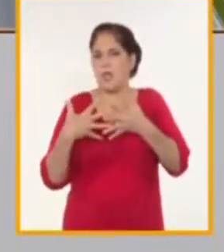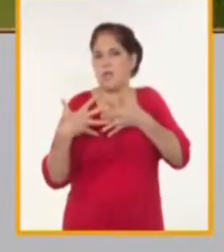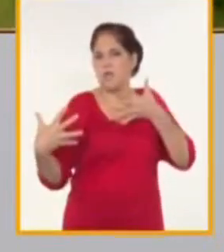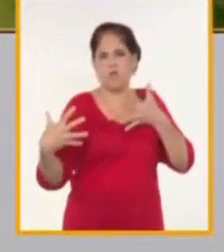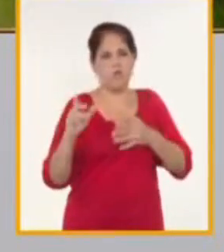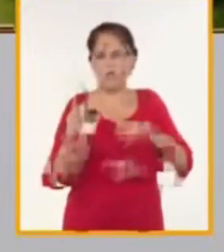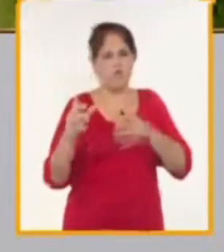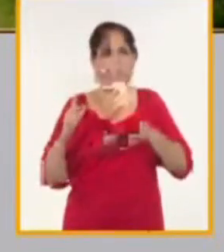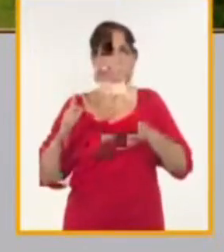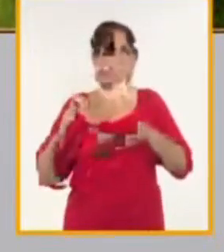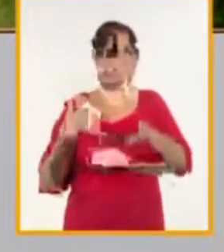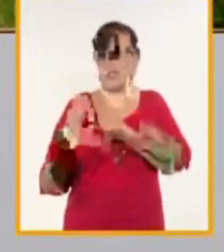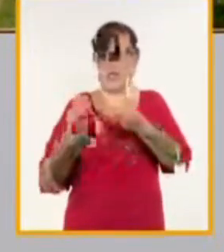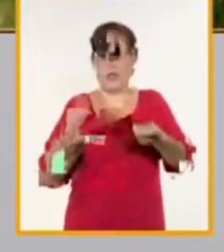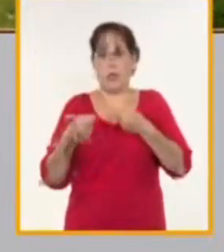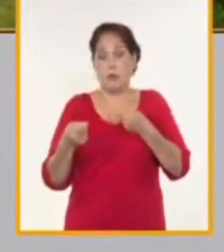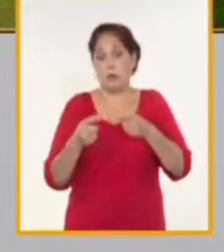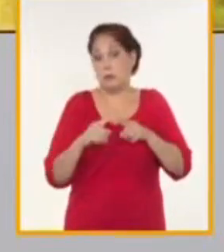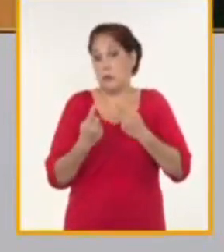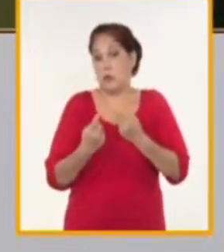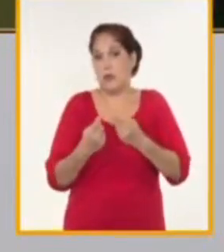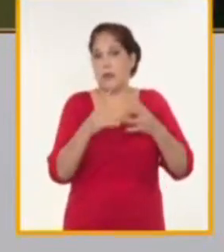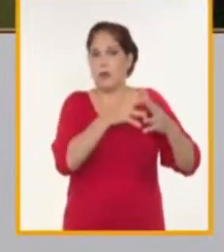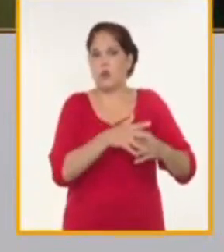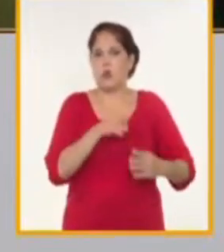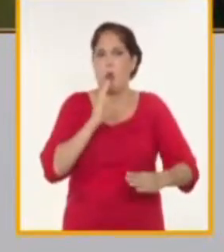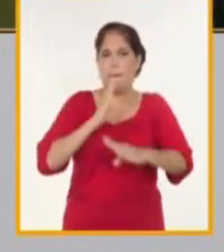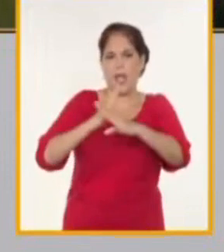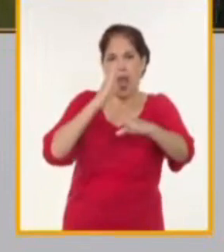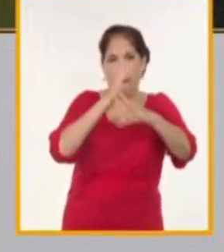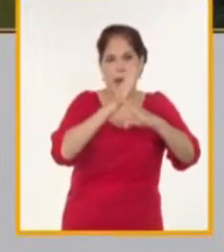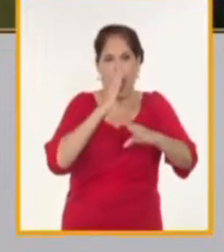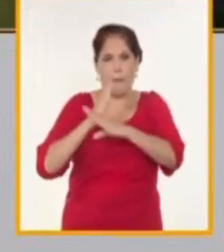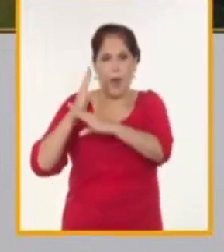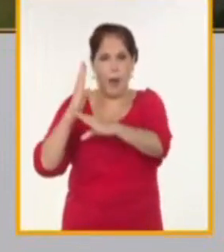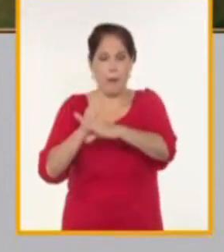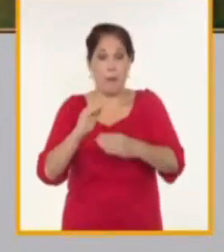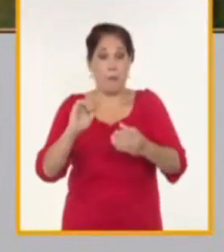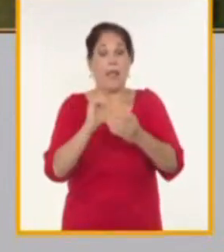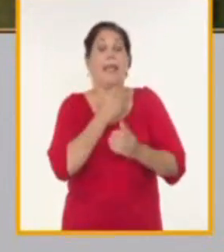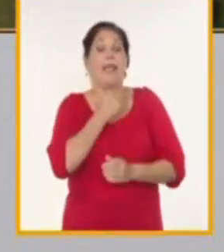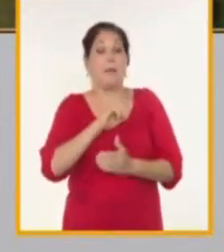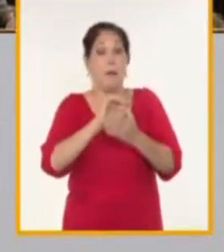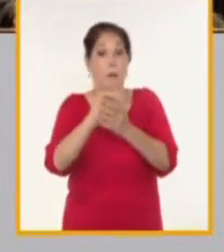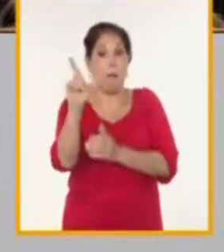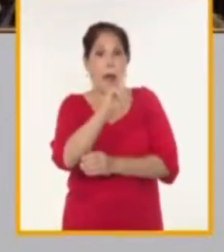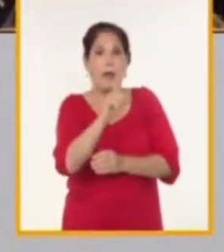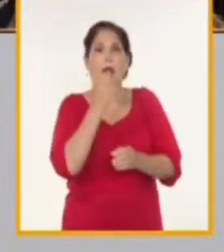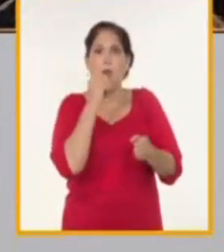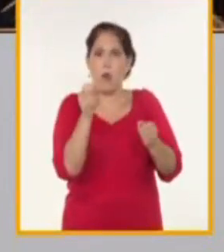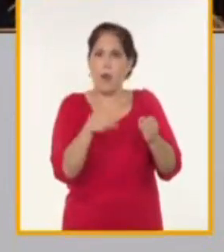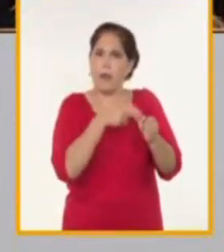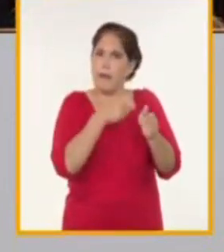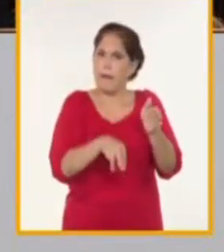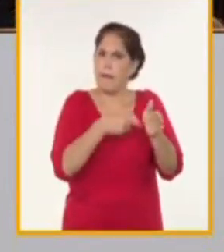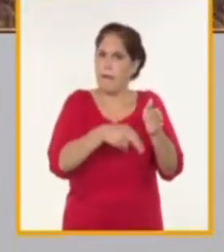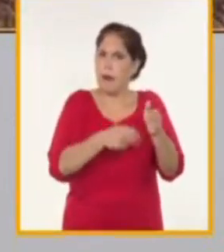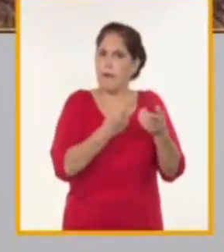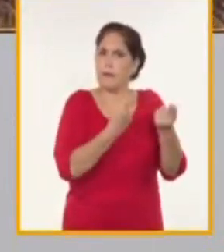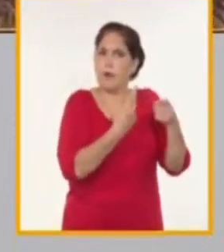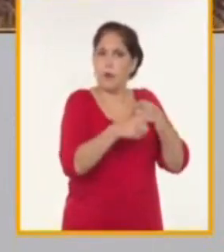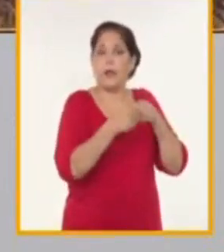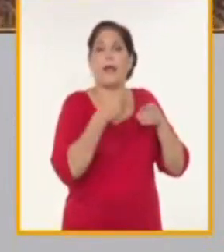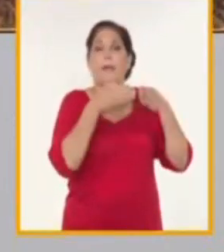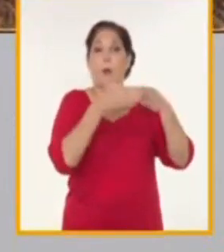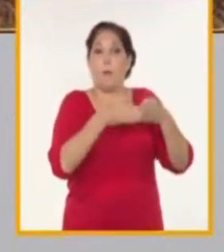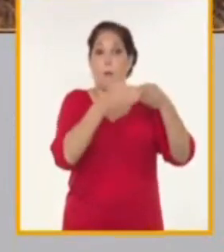que quieren conectar con Cuba y quieren utilizar Mariel como un puerto de transbordos. ¿Por qué, el rato? Hoy, un buque que